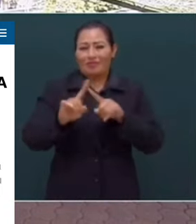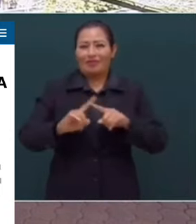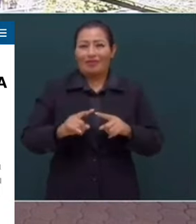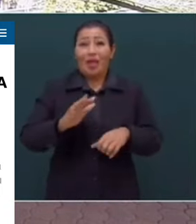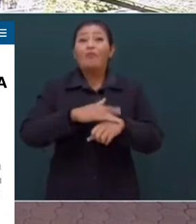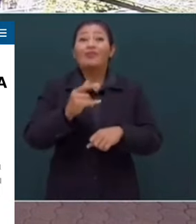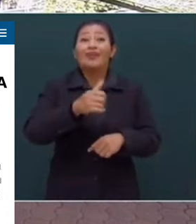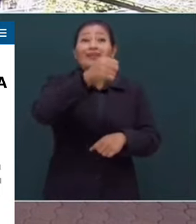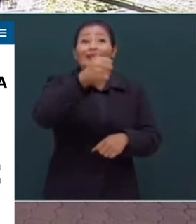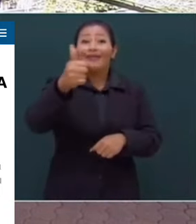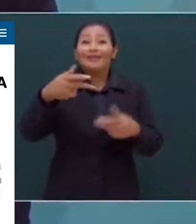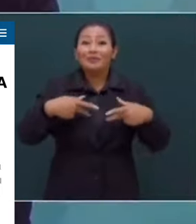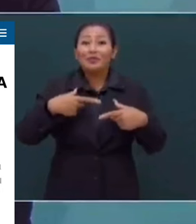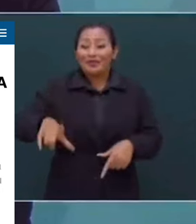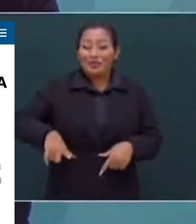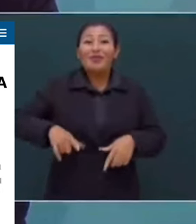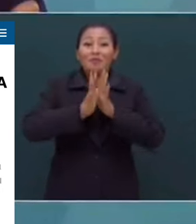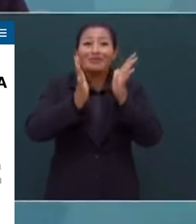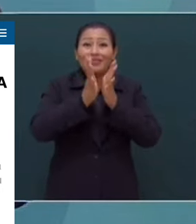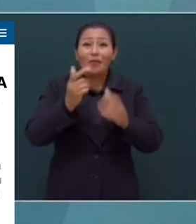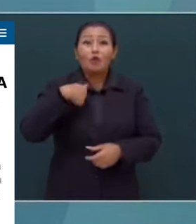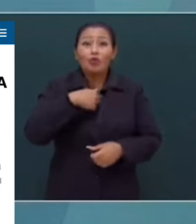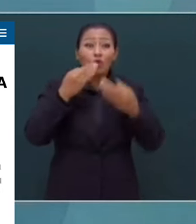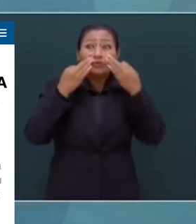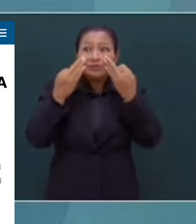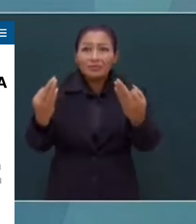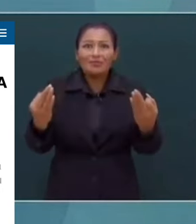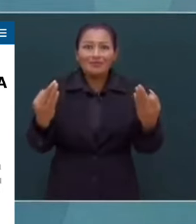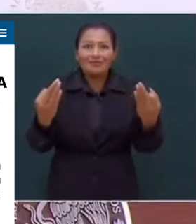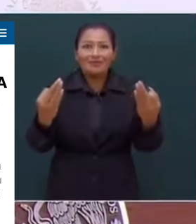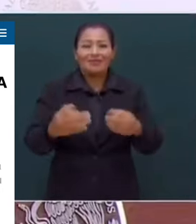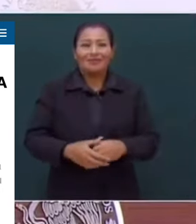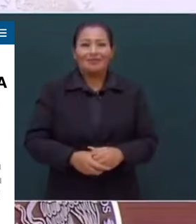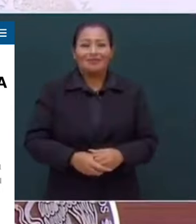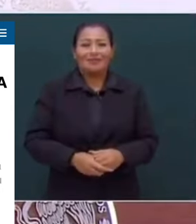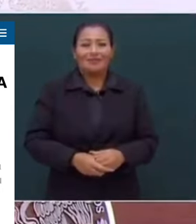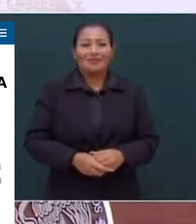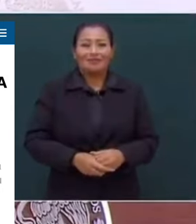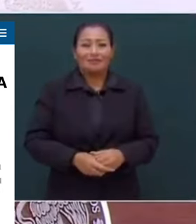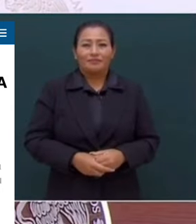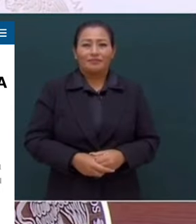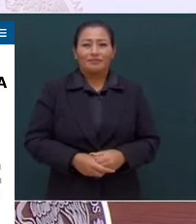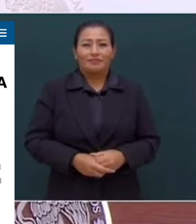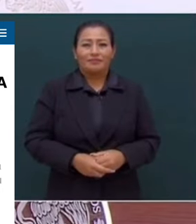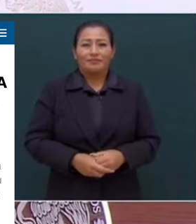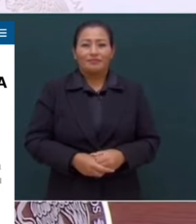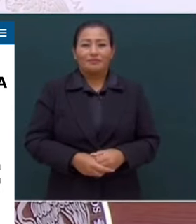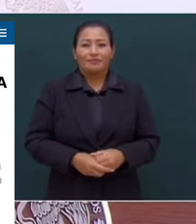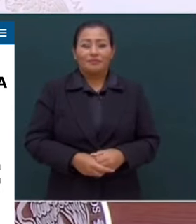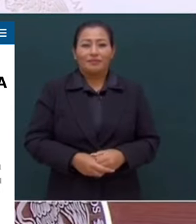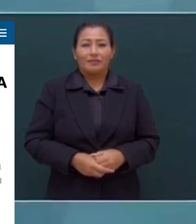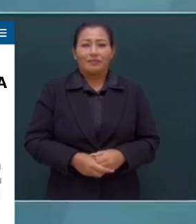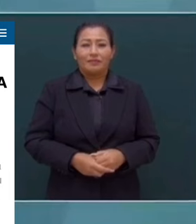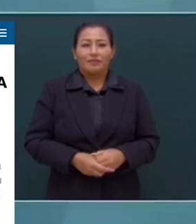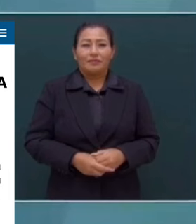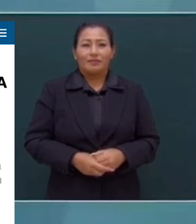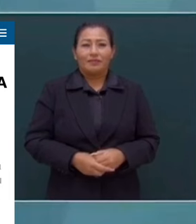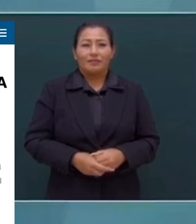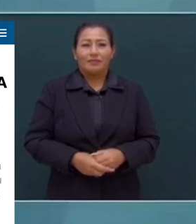Pues se está haciendo con la participación de todo el gobierno. Porque nos dimos cuenta. De que había una actitud